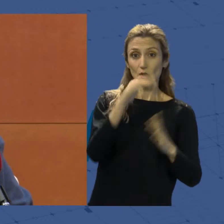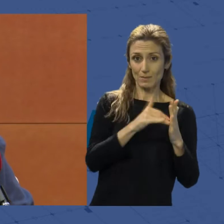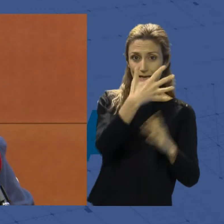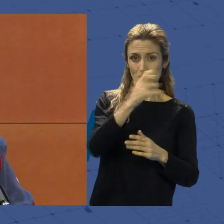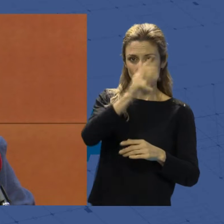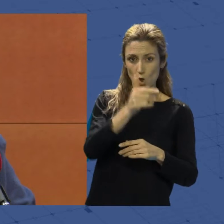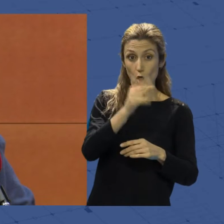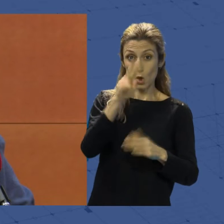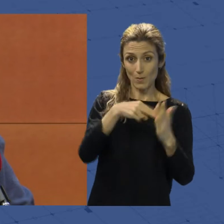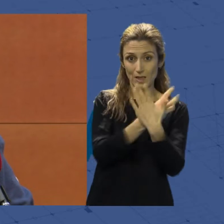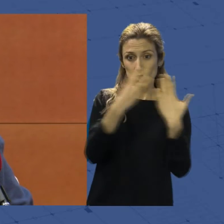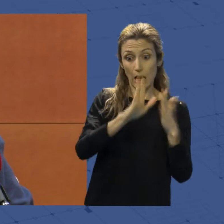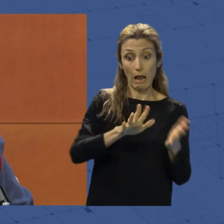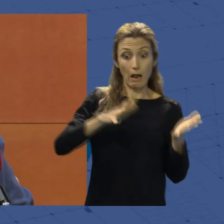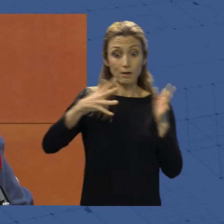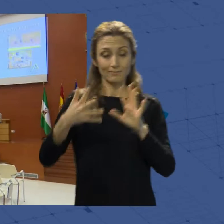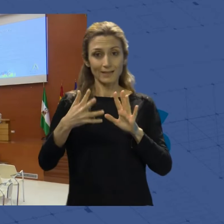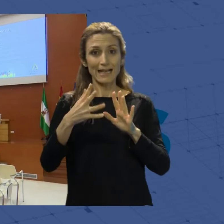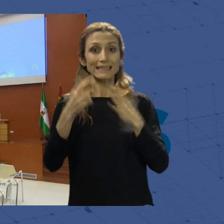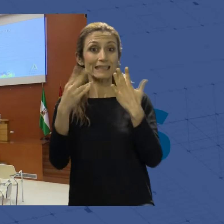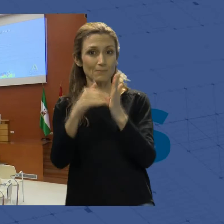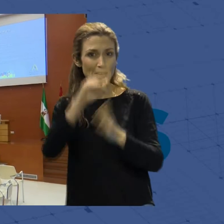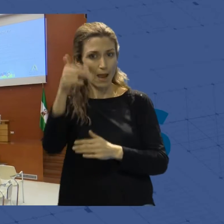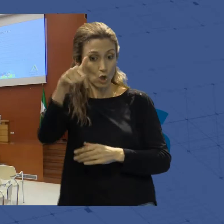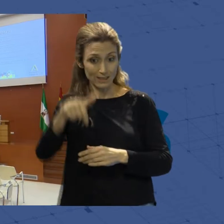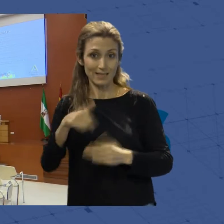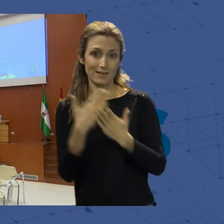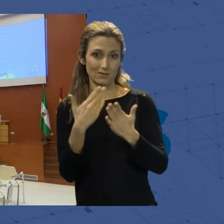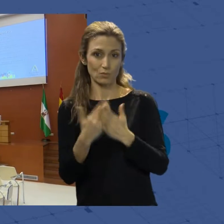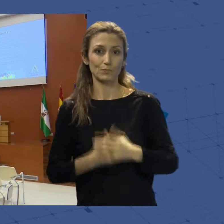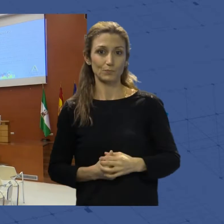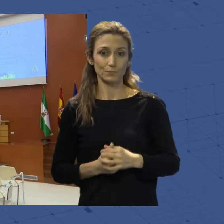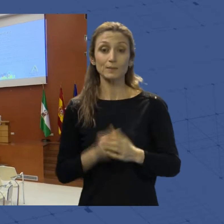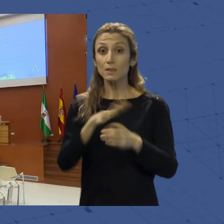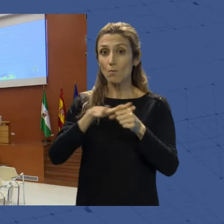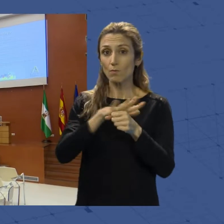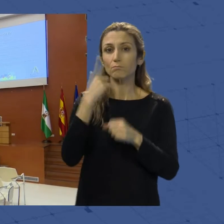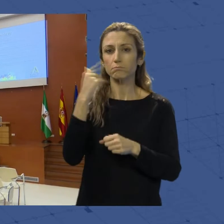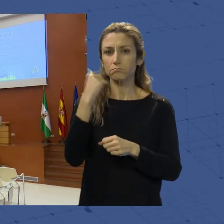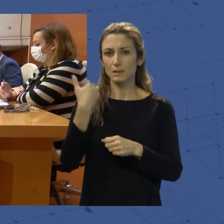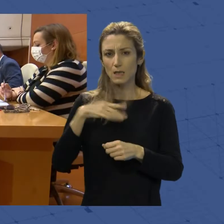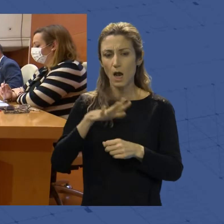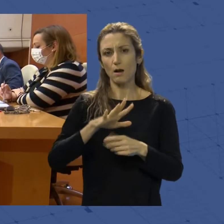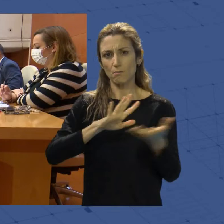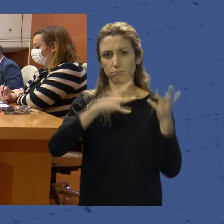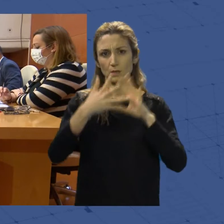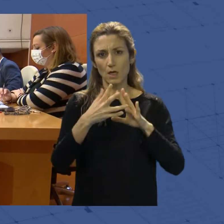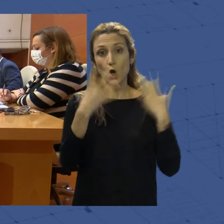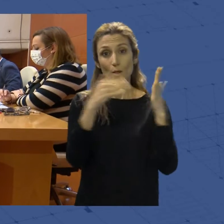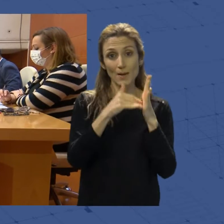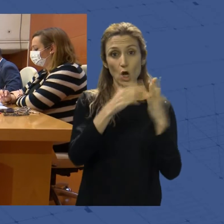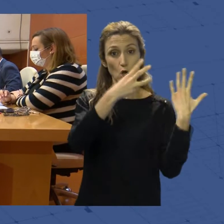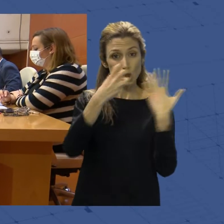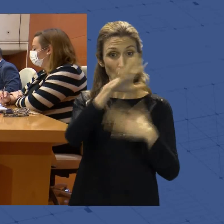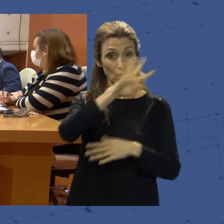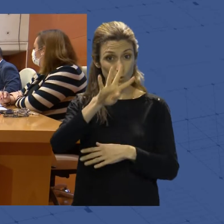2018 a los más de 7.000 euros este curso escolar. En la provincia de Almería se ha pasado de 9.854